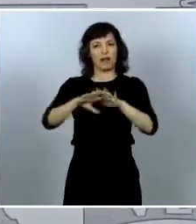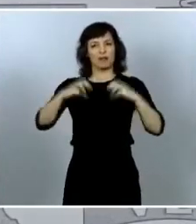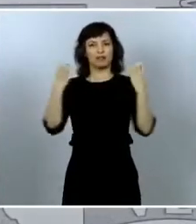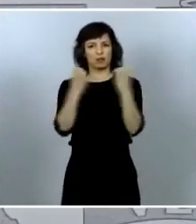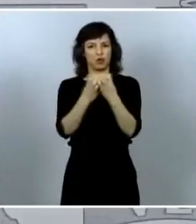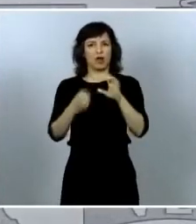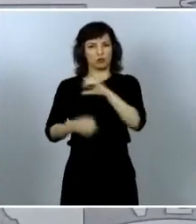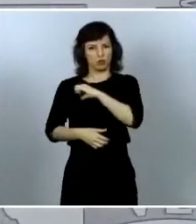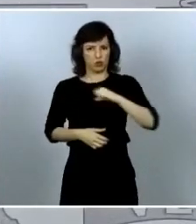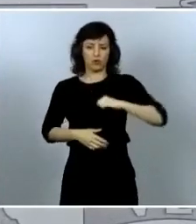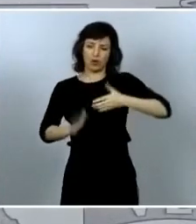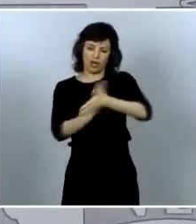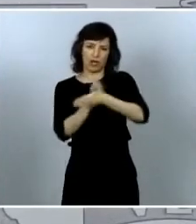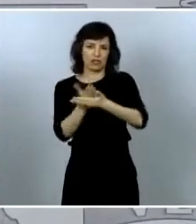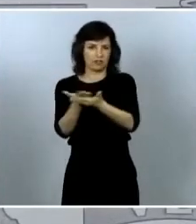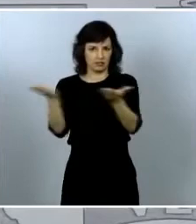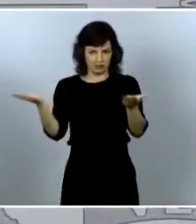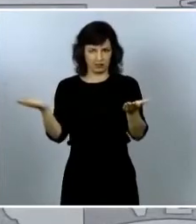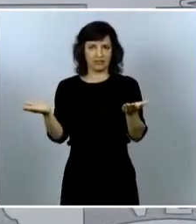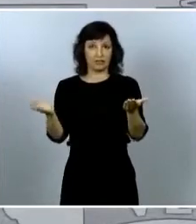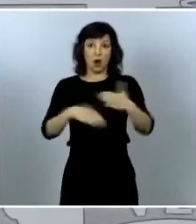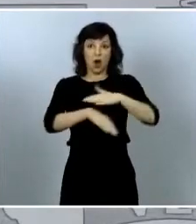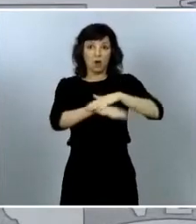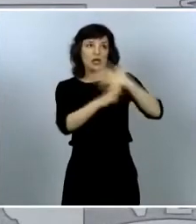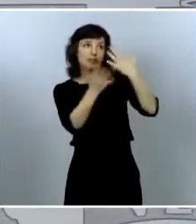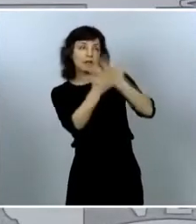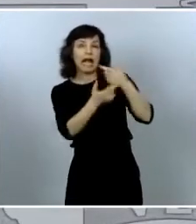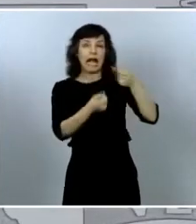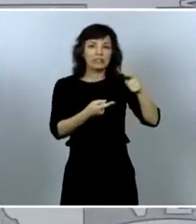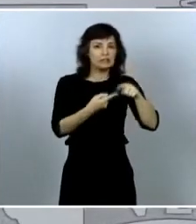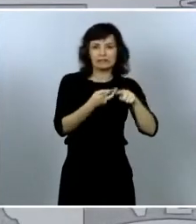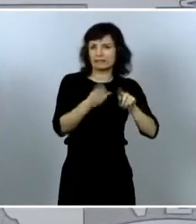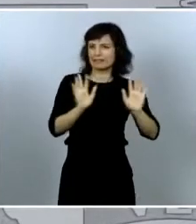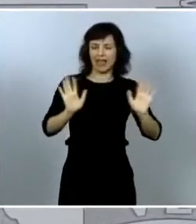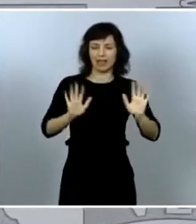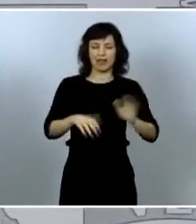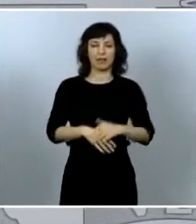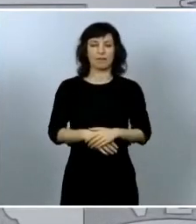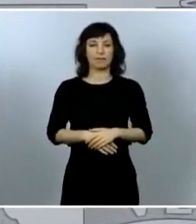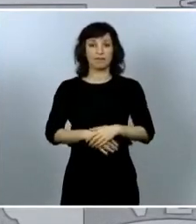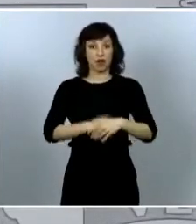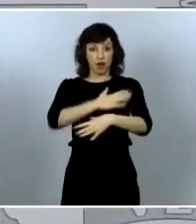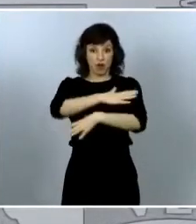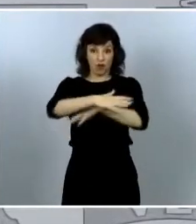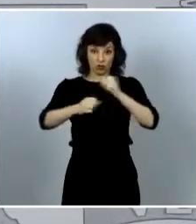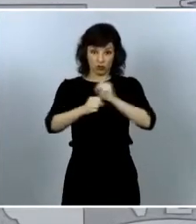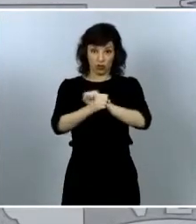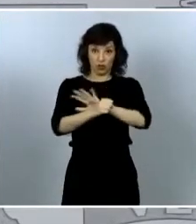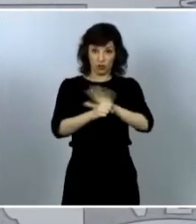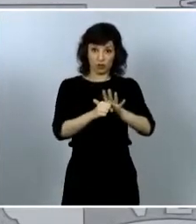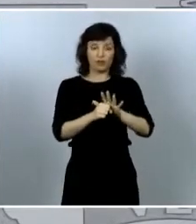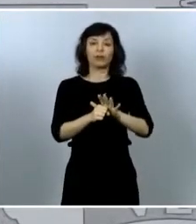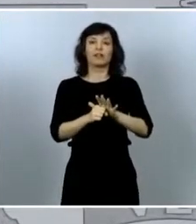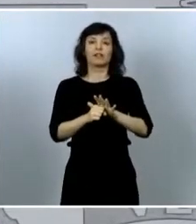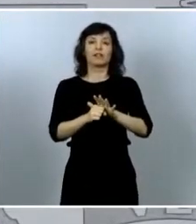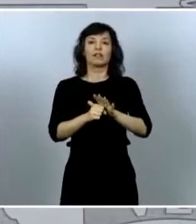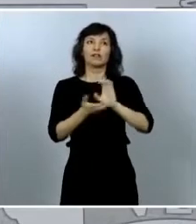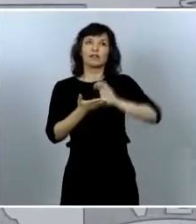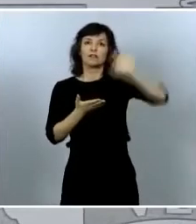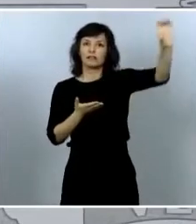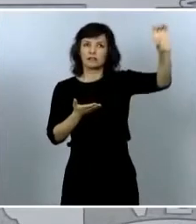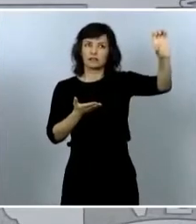y permítame que insista el fondo COVID-19 este fondo no reembolsable 16.000 millones de euros supone la mayor